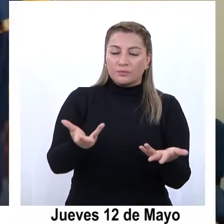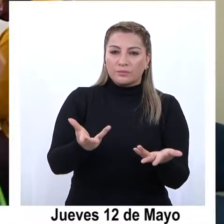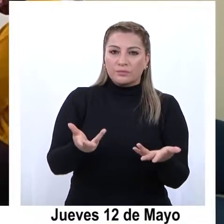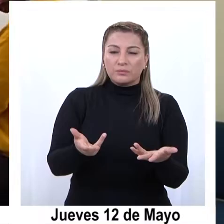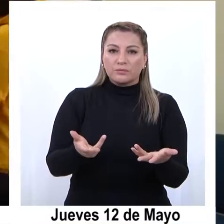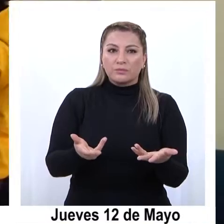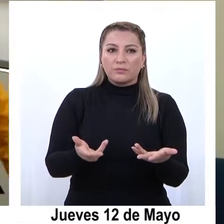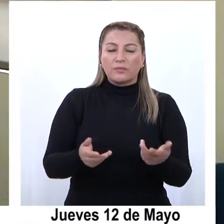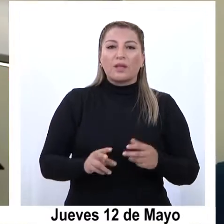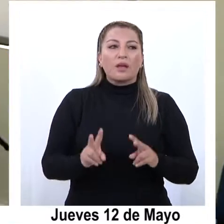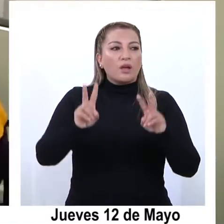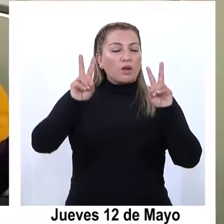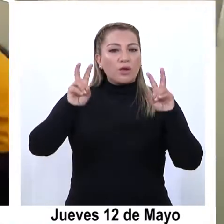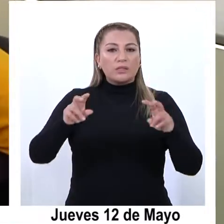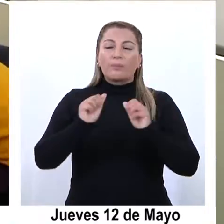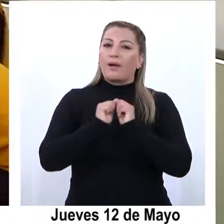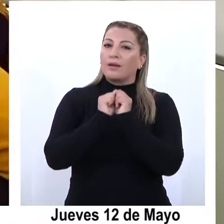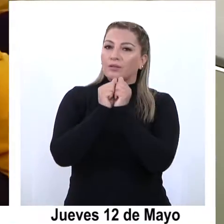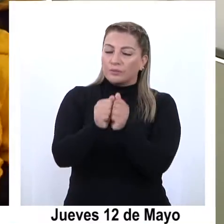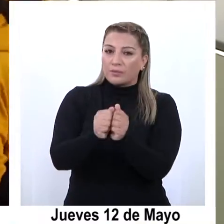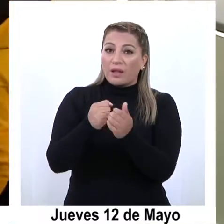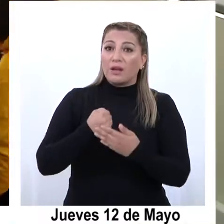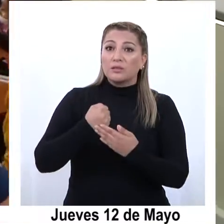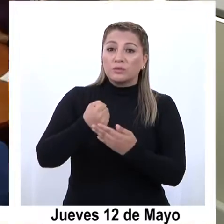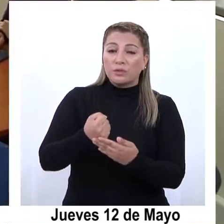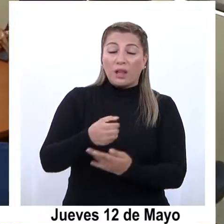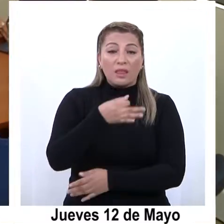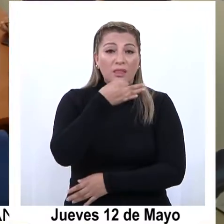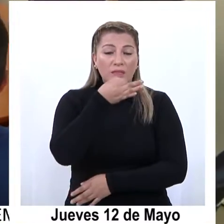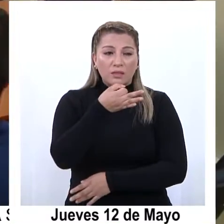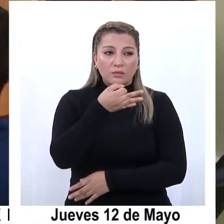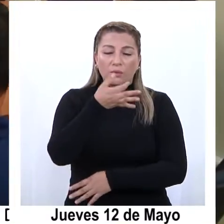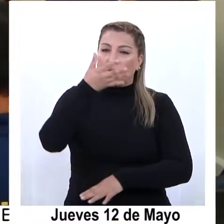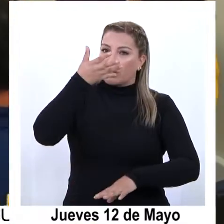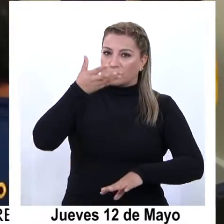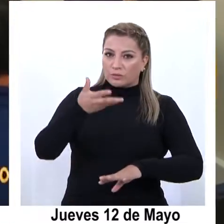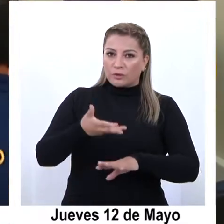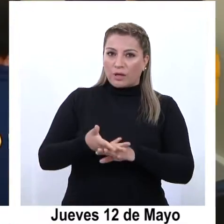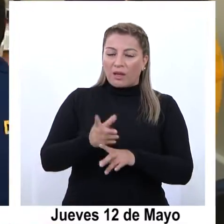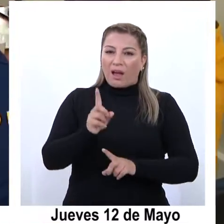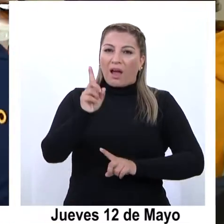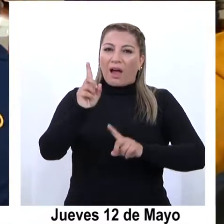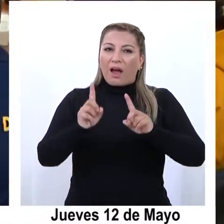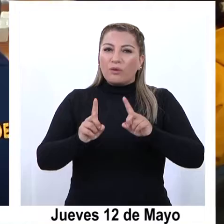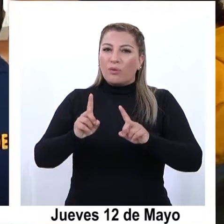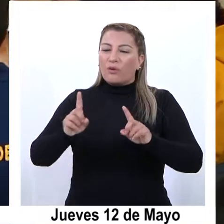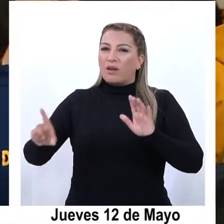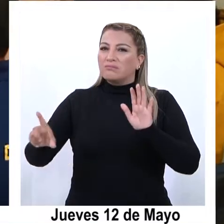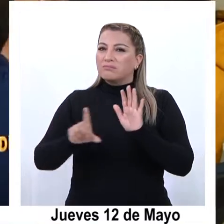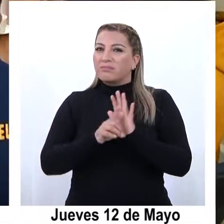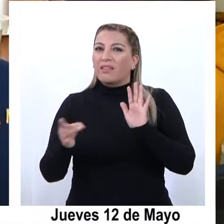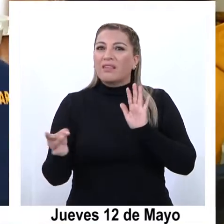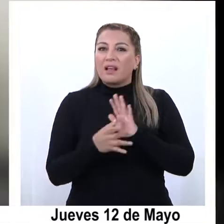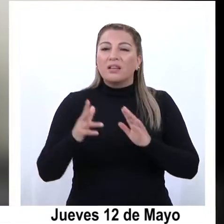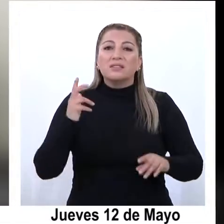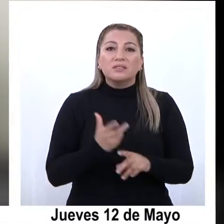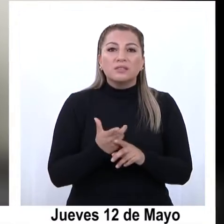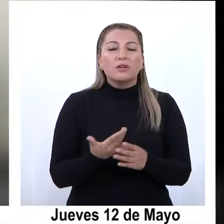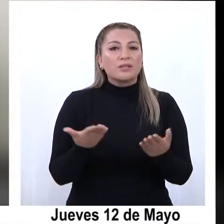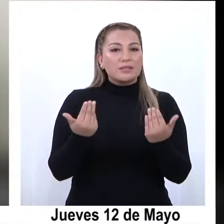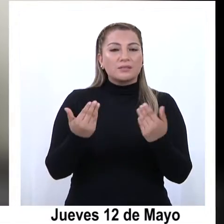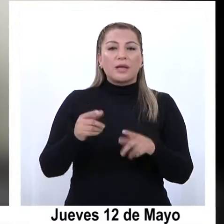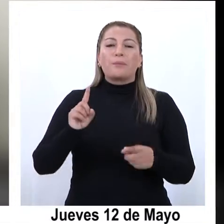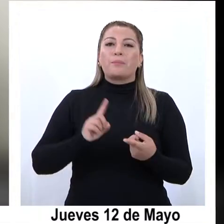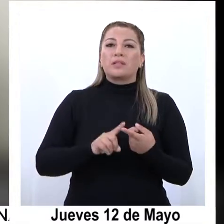educacionales en materia de acompañamiento, pero precisó que cuando existen posibles delitos, se requiere la